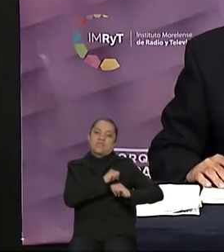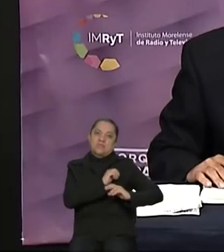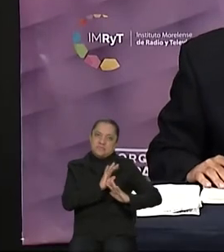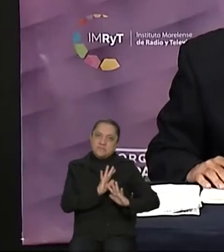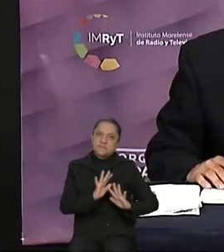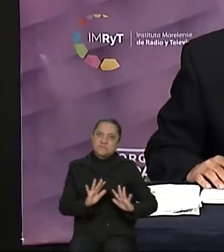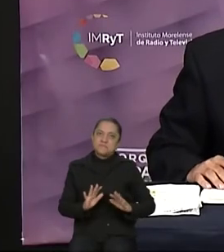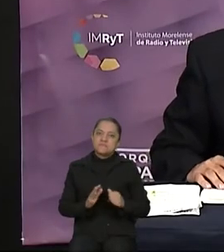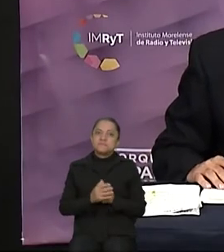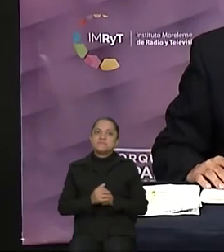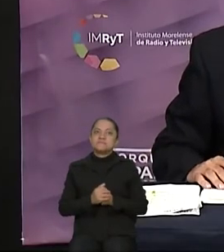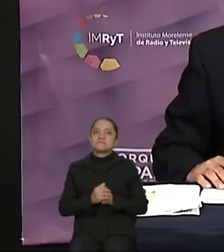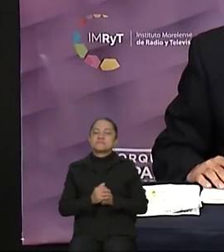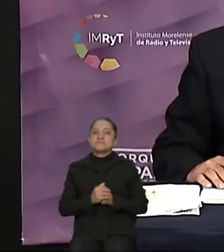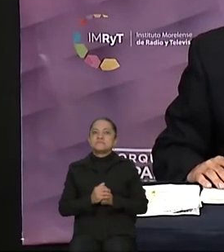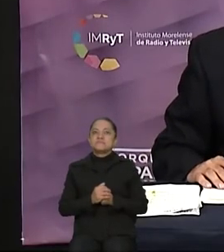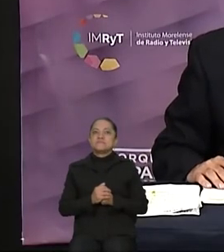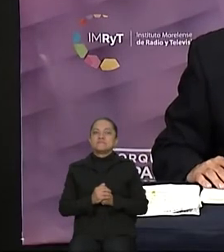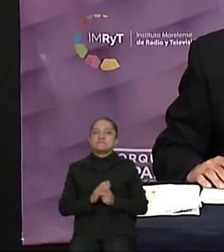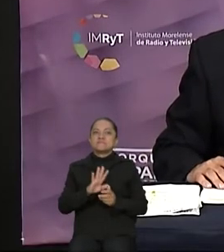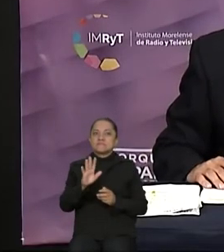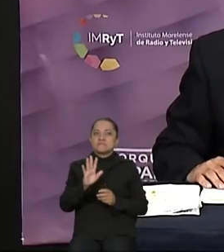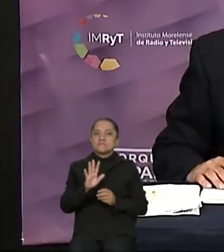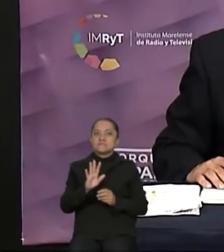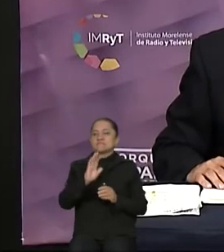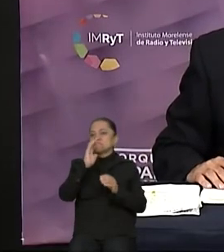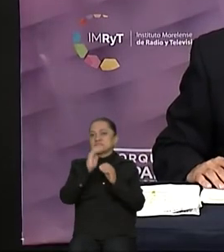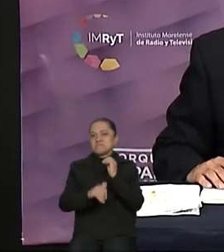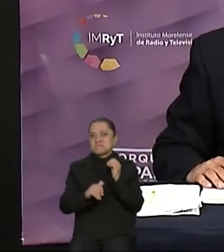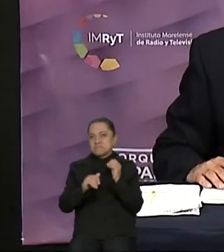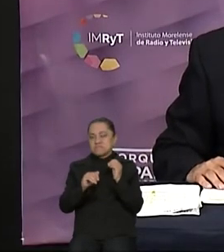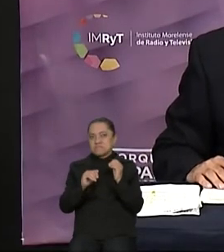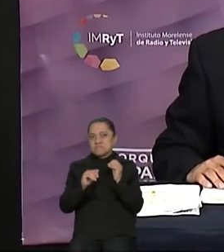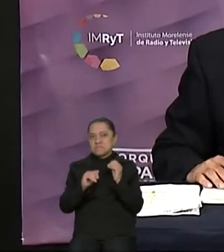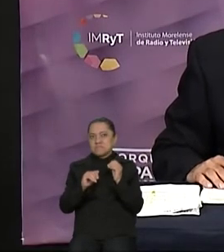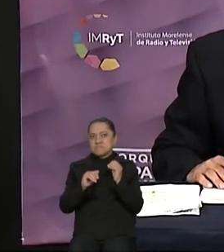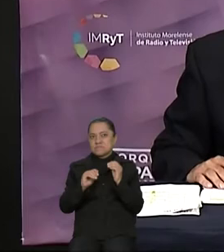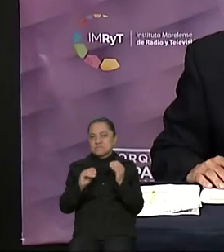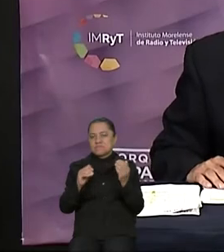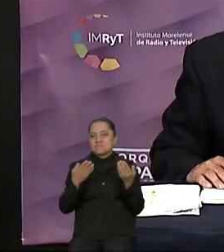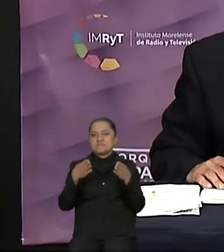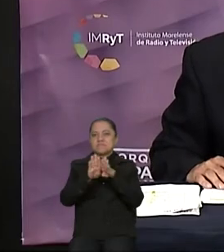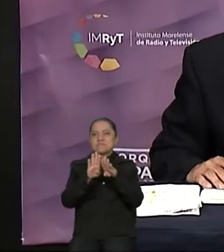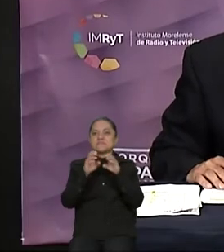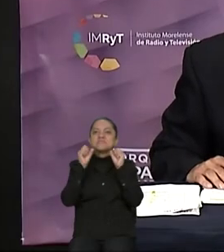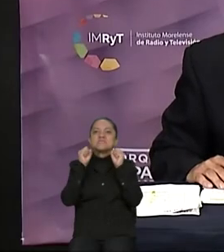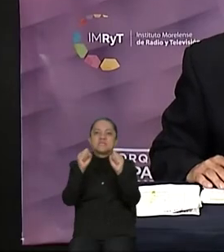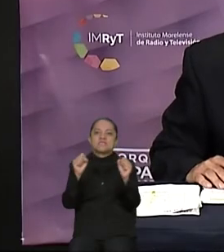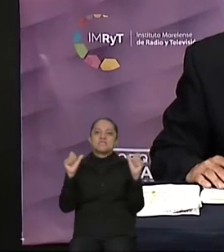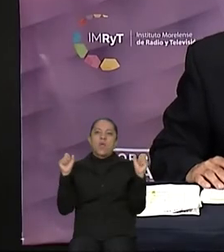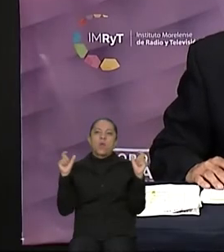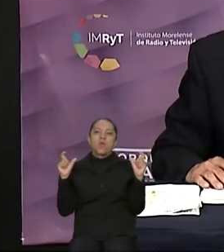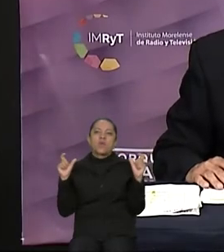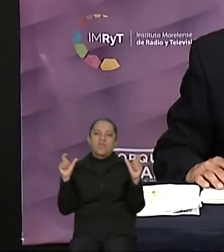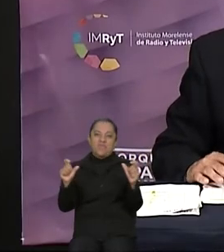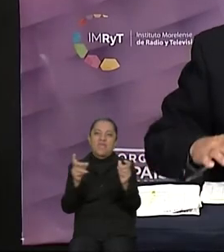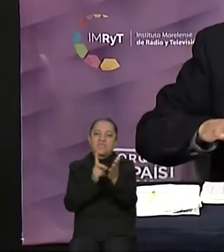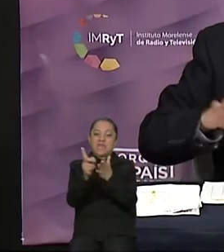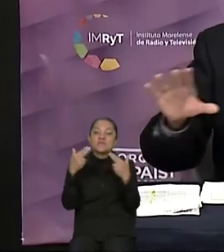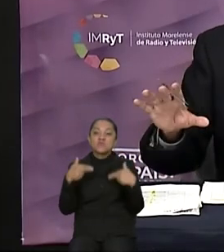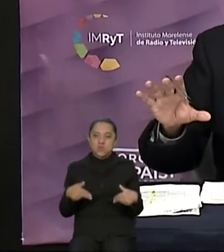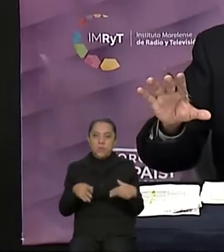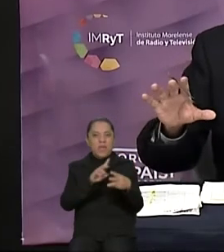bien, gracias. Cerramos el bloque referente a seguridad pública y derechos humanos y pasamos al bloque número 5,